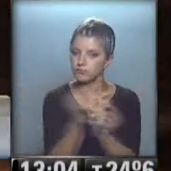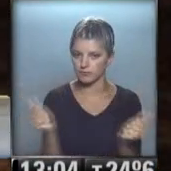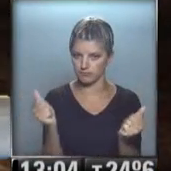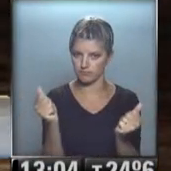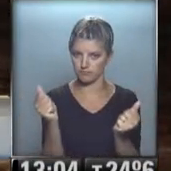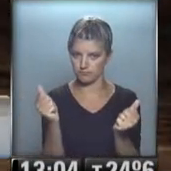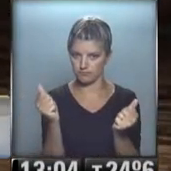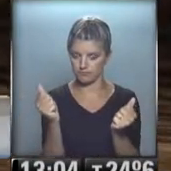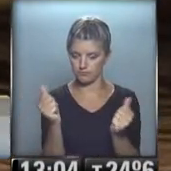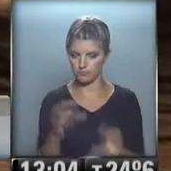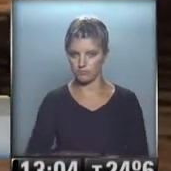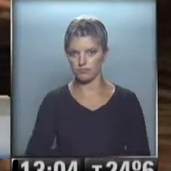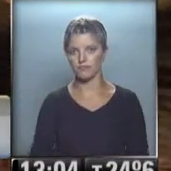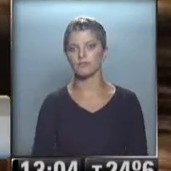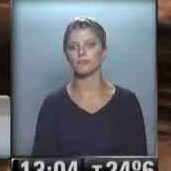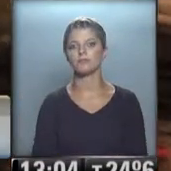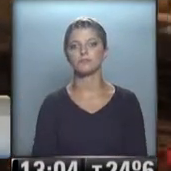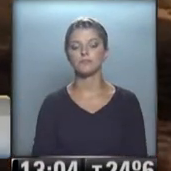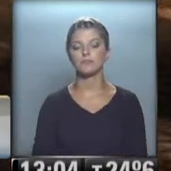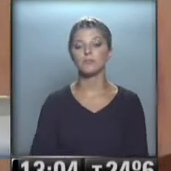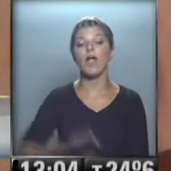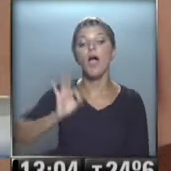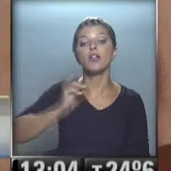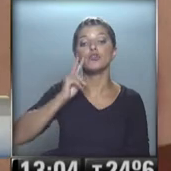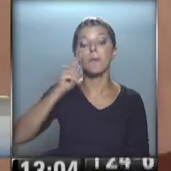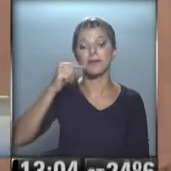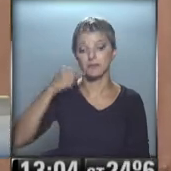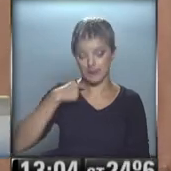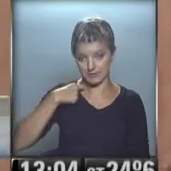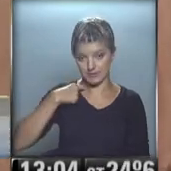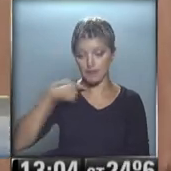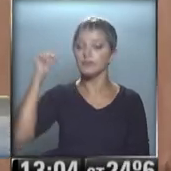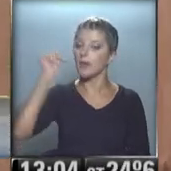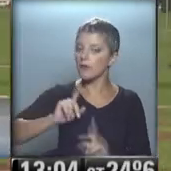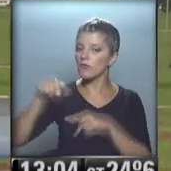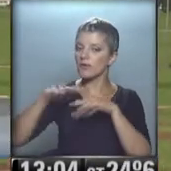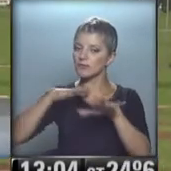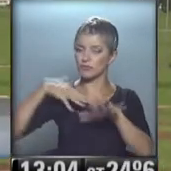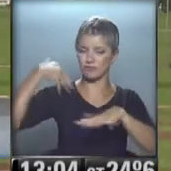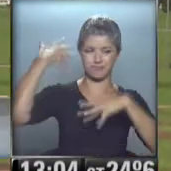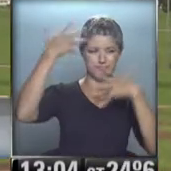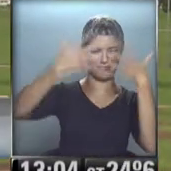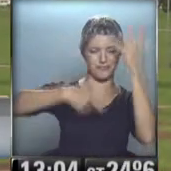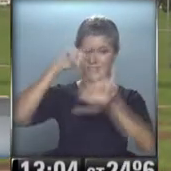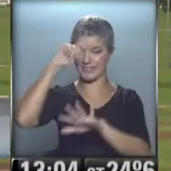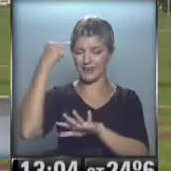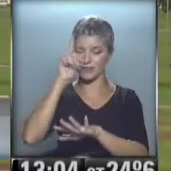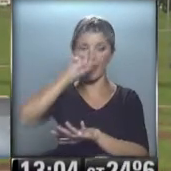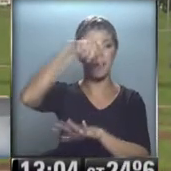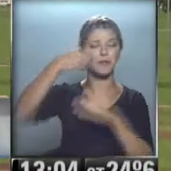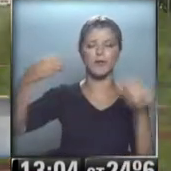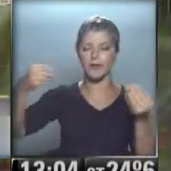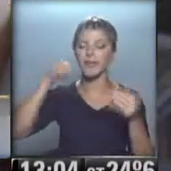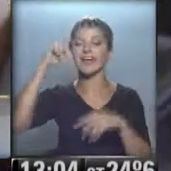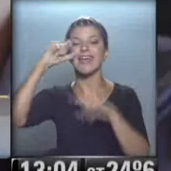extrema en el país. El 2013 fue también el escenario del conflicto internacional que produjo las filtraciones